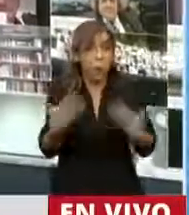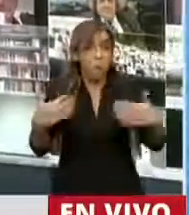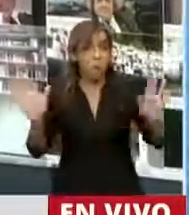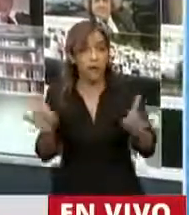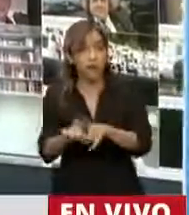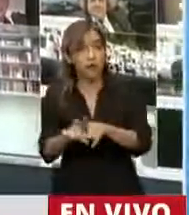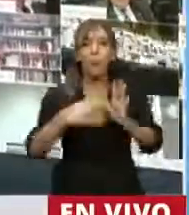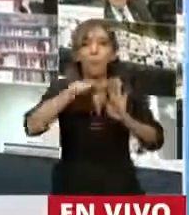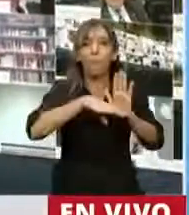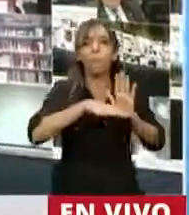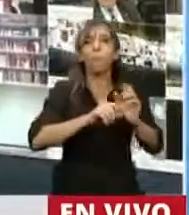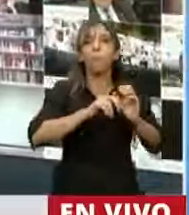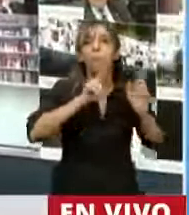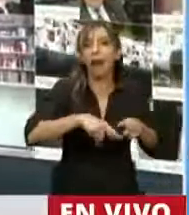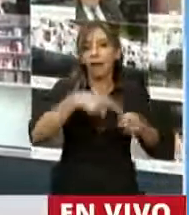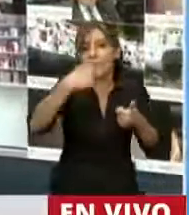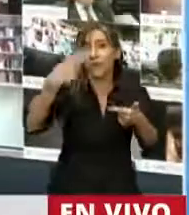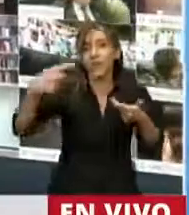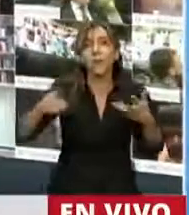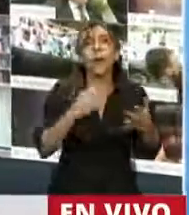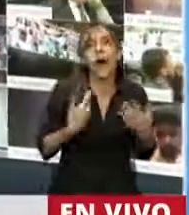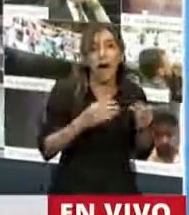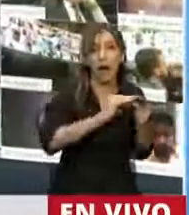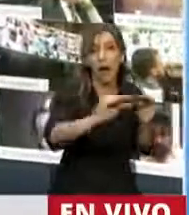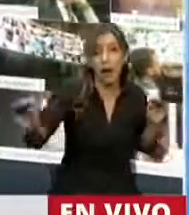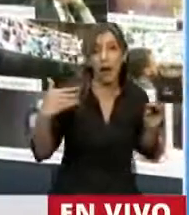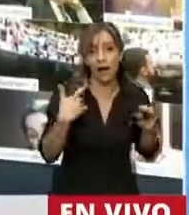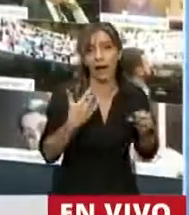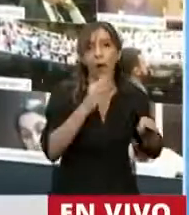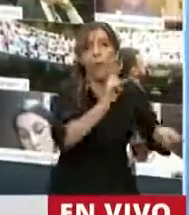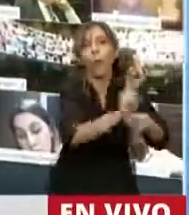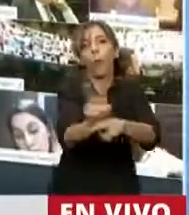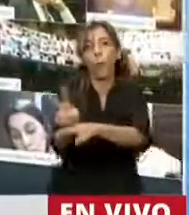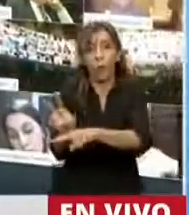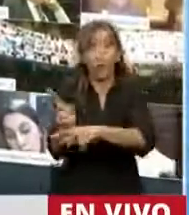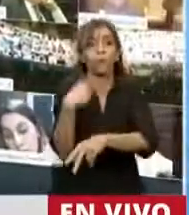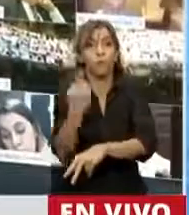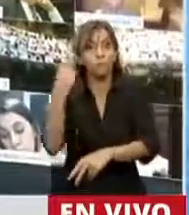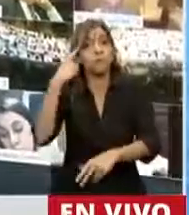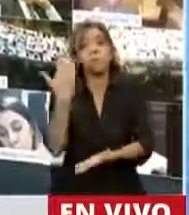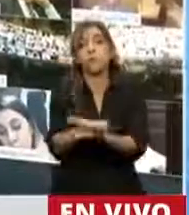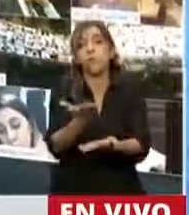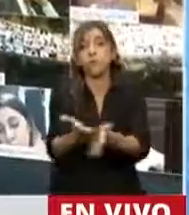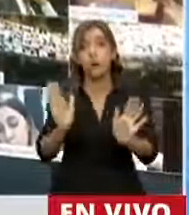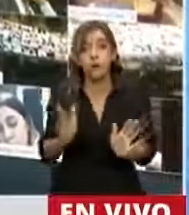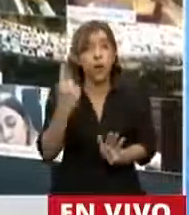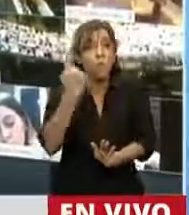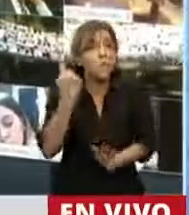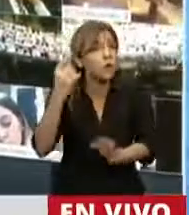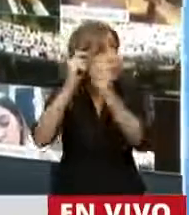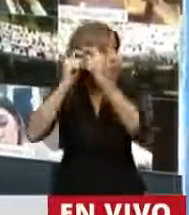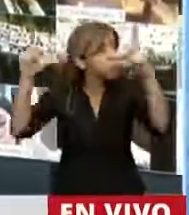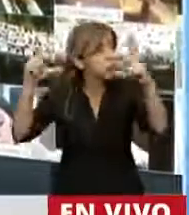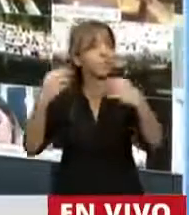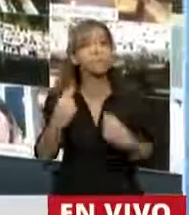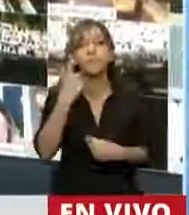la idea de un salario universal y otros. Les propongo, señor Presidente, a todos los diputados y diputados que imaginemos un minuto cuál